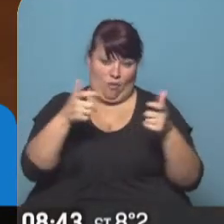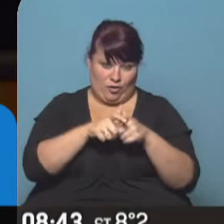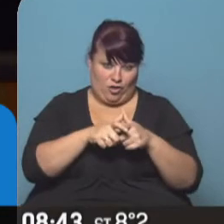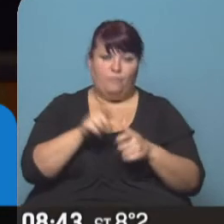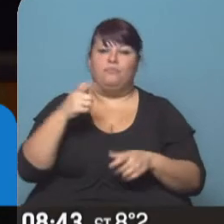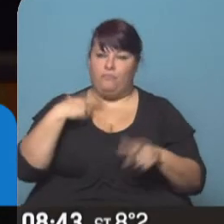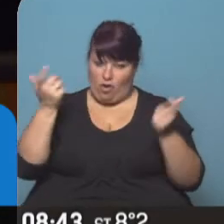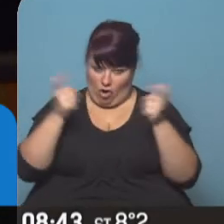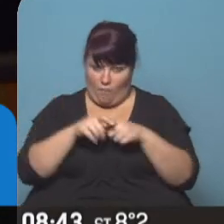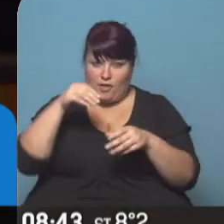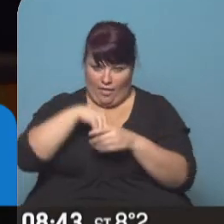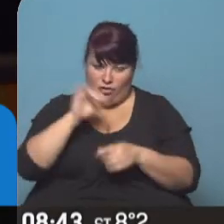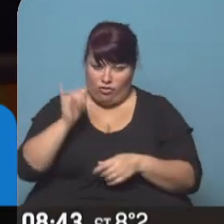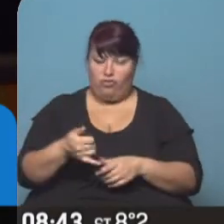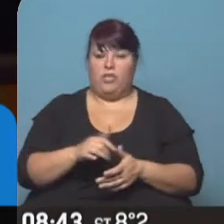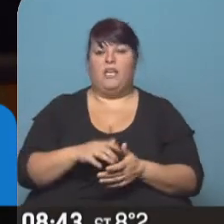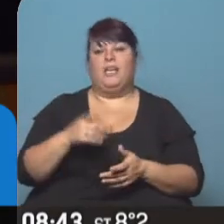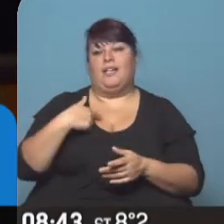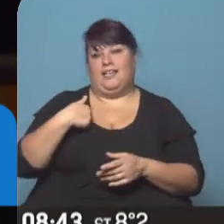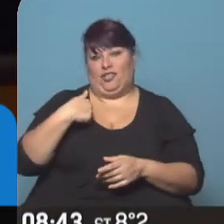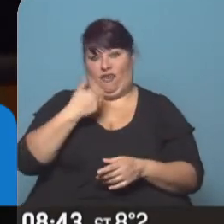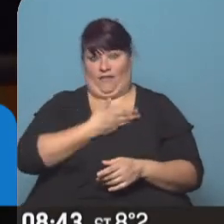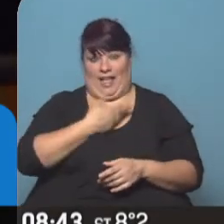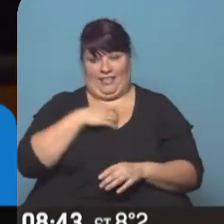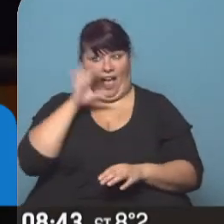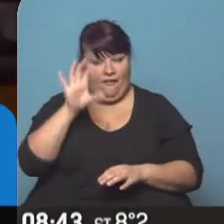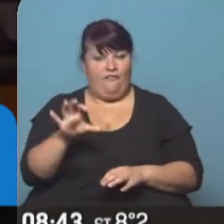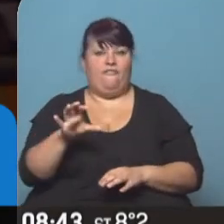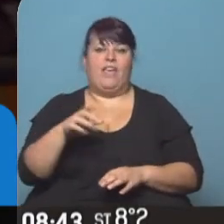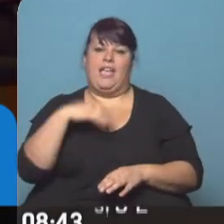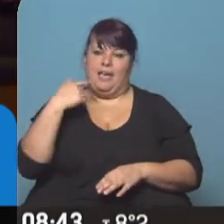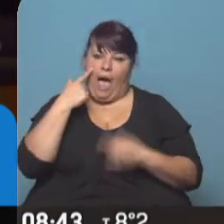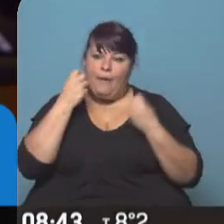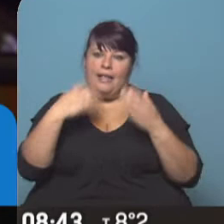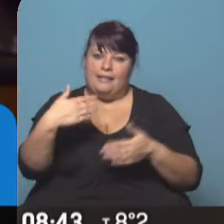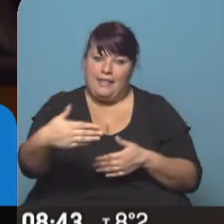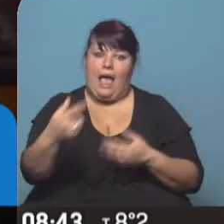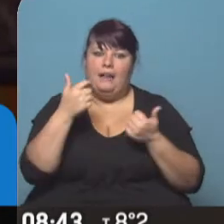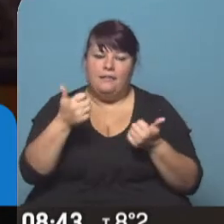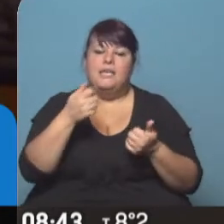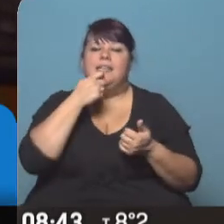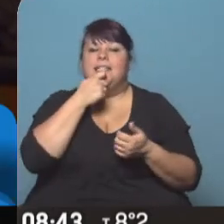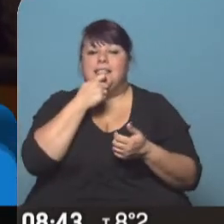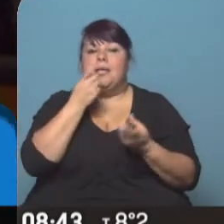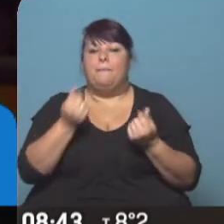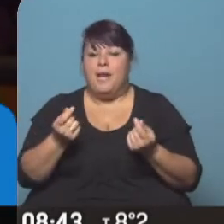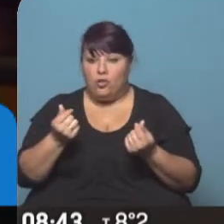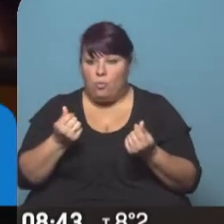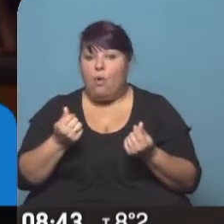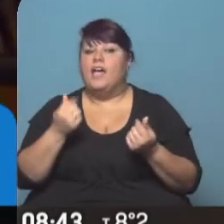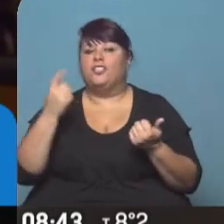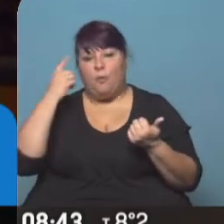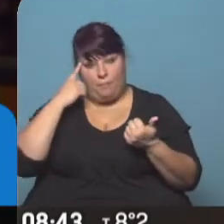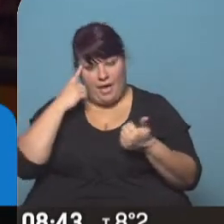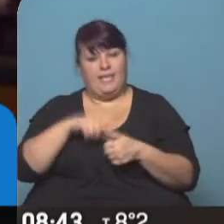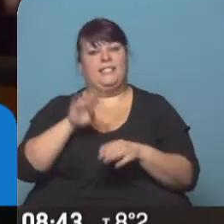Yo integro a la Comisión y como santafesina tenemos una gran expectativa para ver si el presupuesto contempla